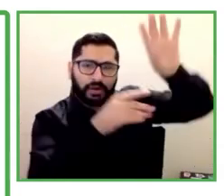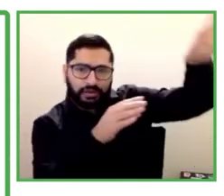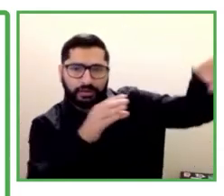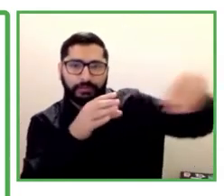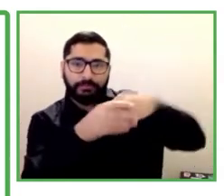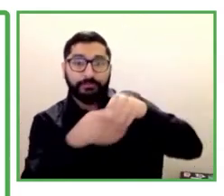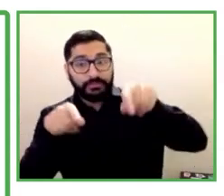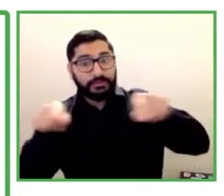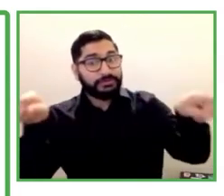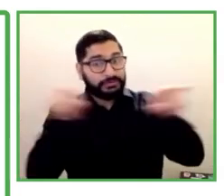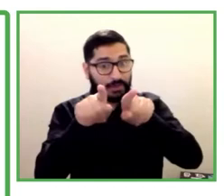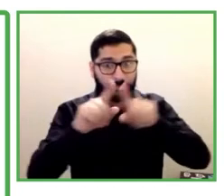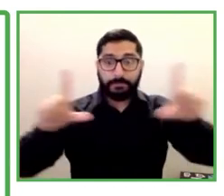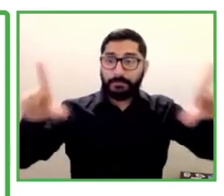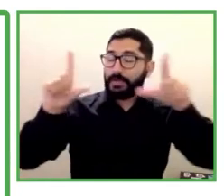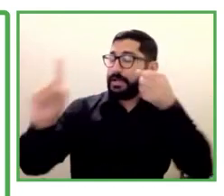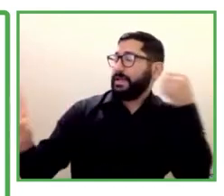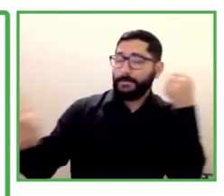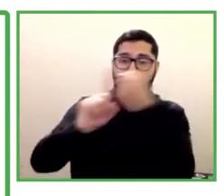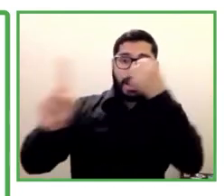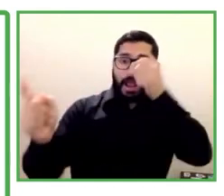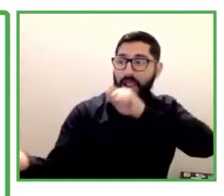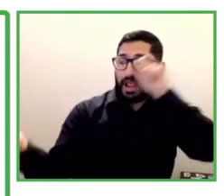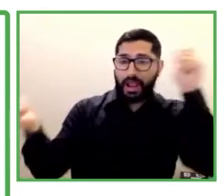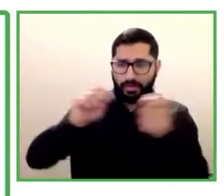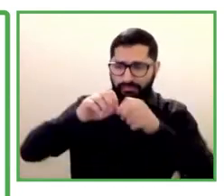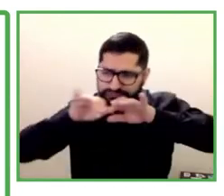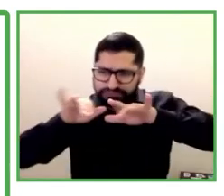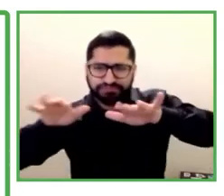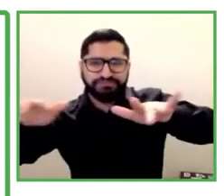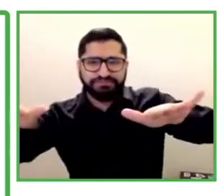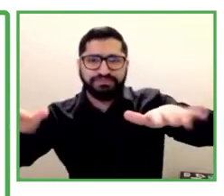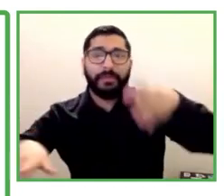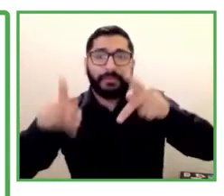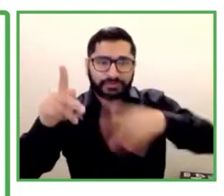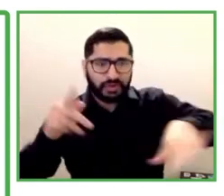impactó, tuvimos que rehacer completamente el programa PRIDE.